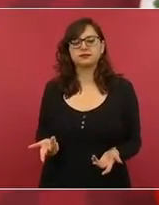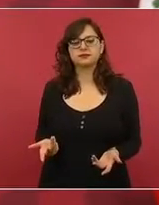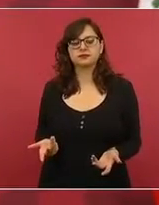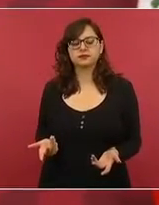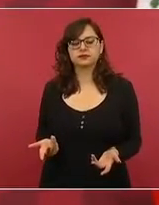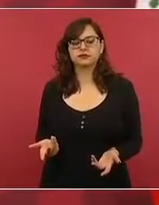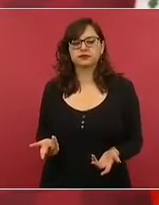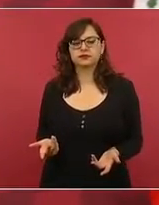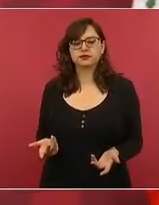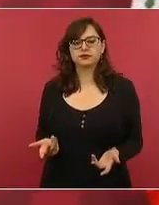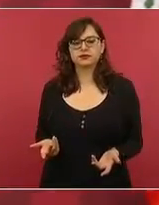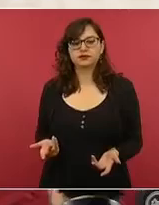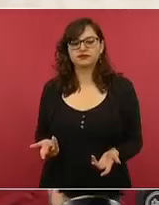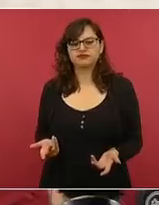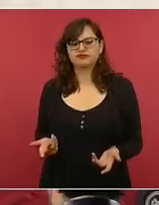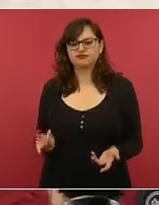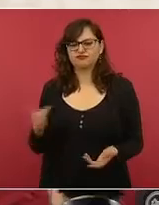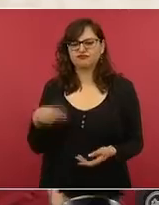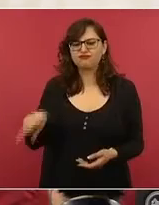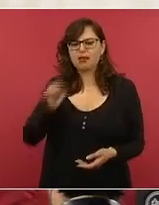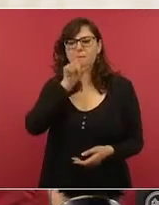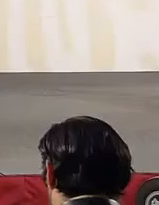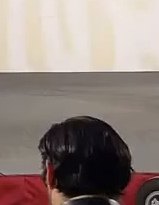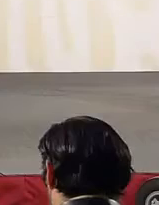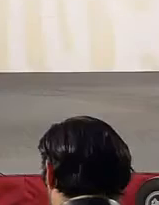¿por qué mintieron?